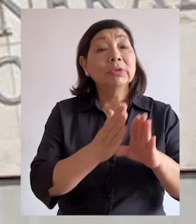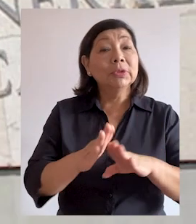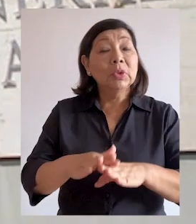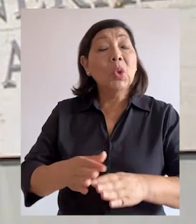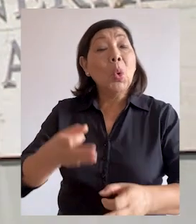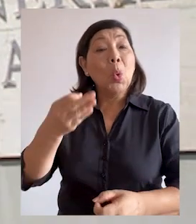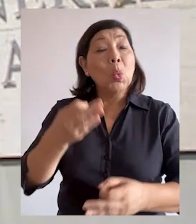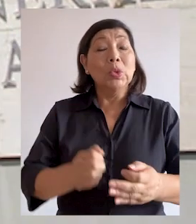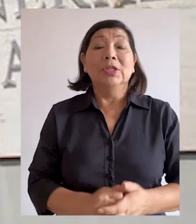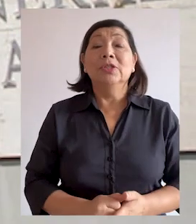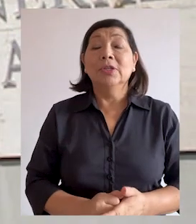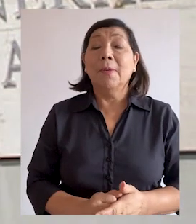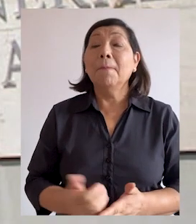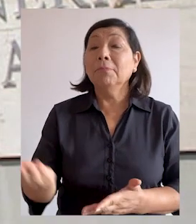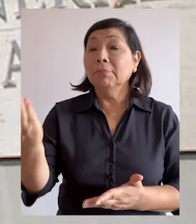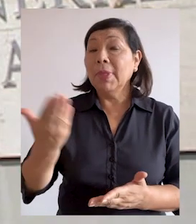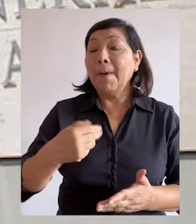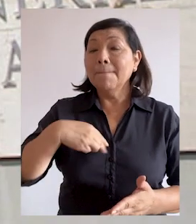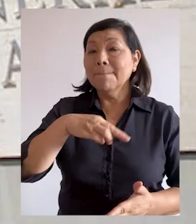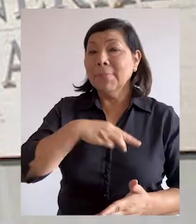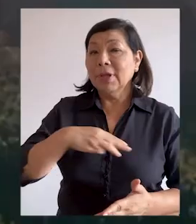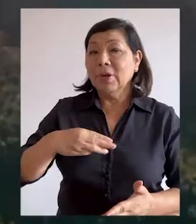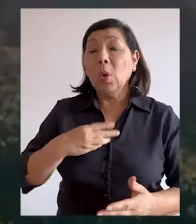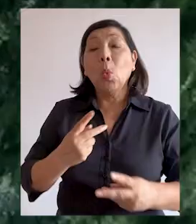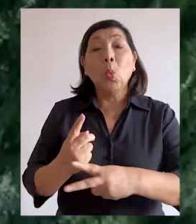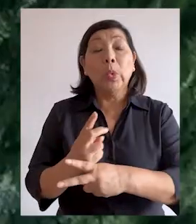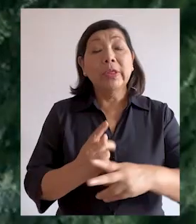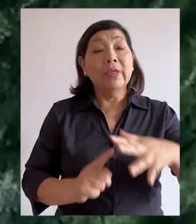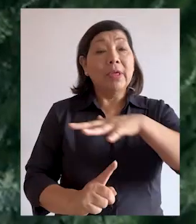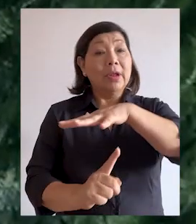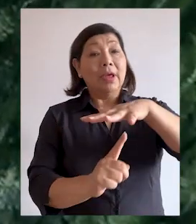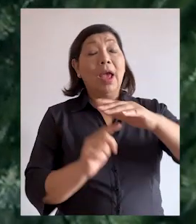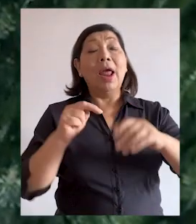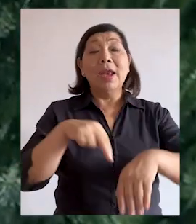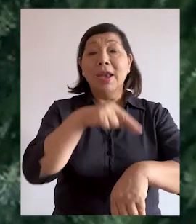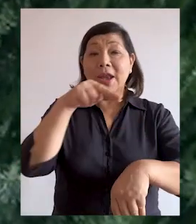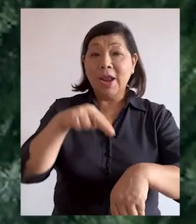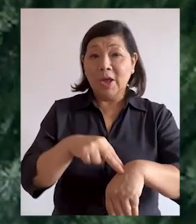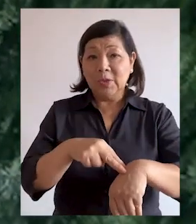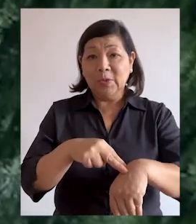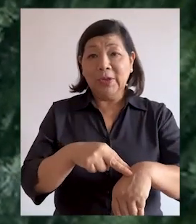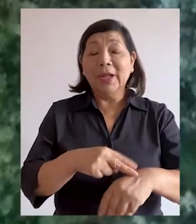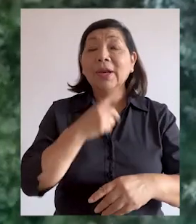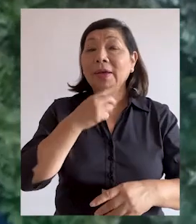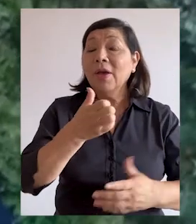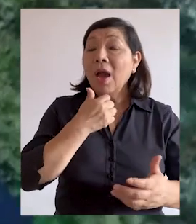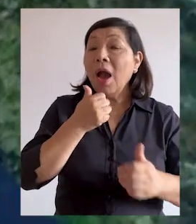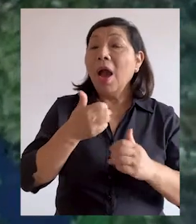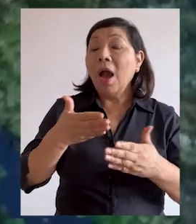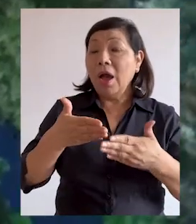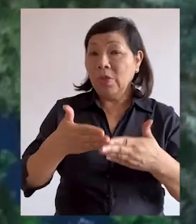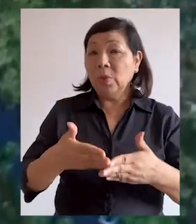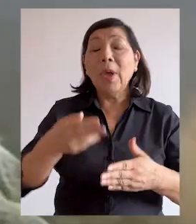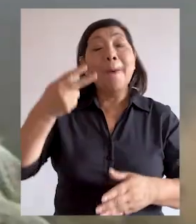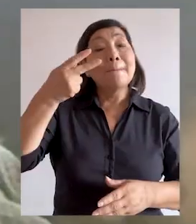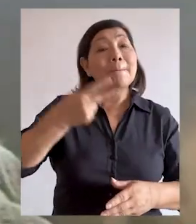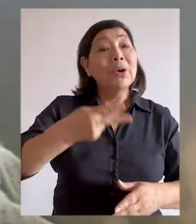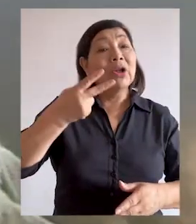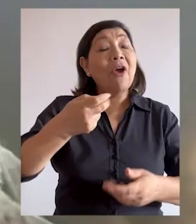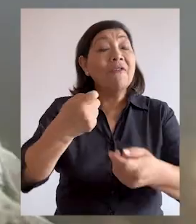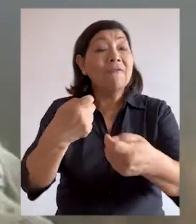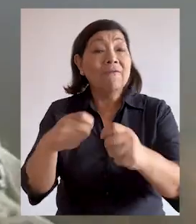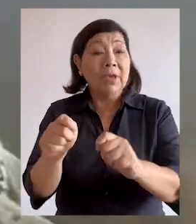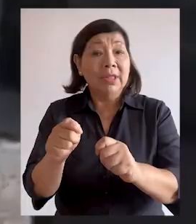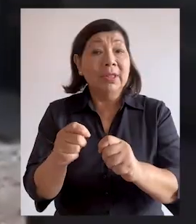Suprema Corte de Justicia ordenaron al Ministerio de Medio Ambiente y Recursos Naturales y a la Dirección General de Aduanas prohibir